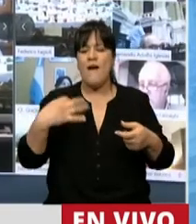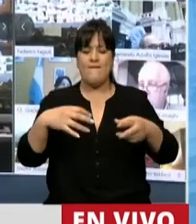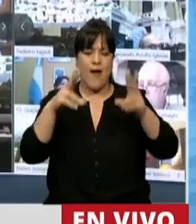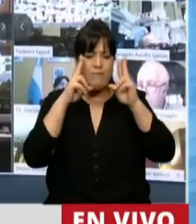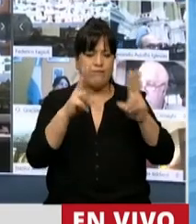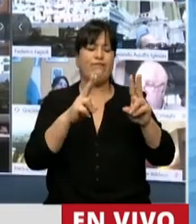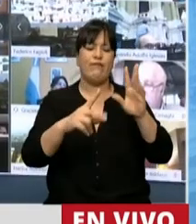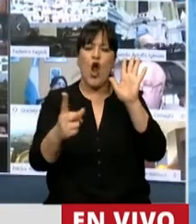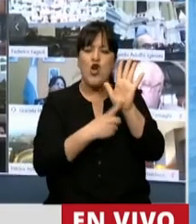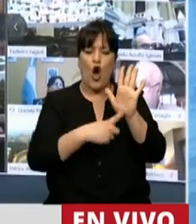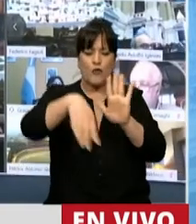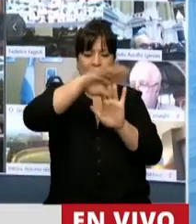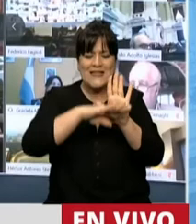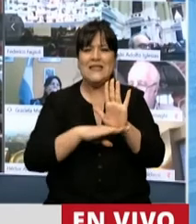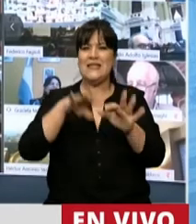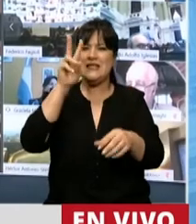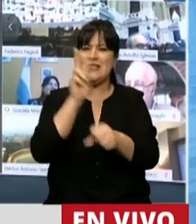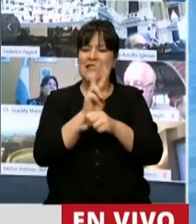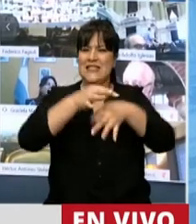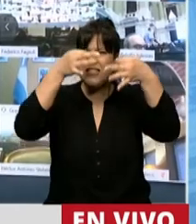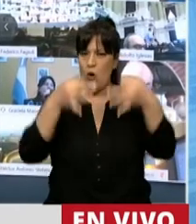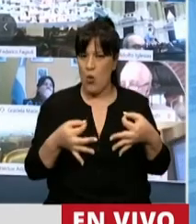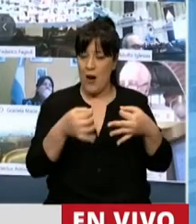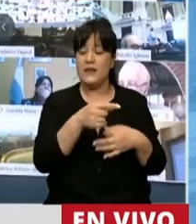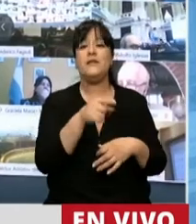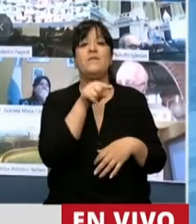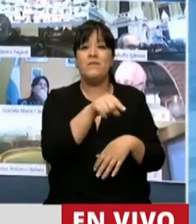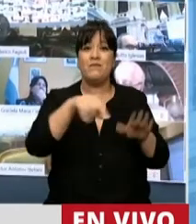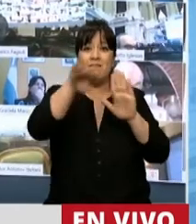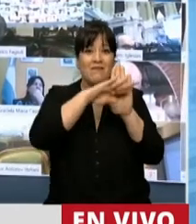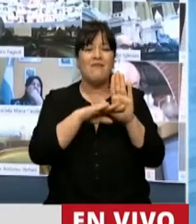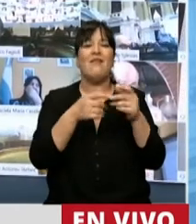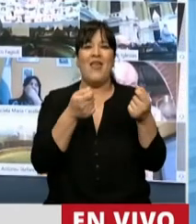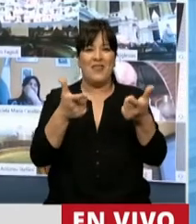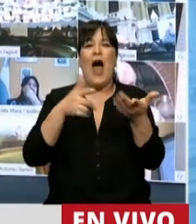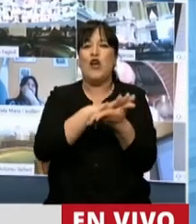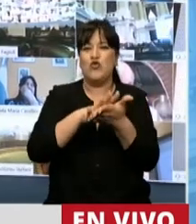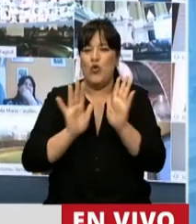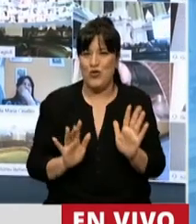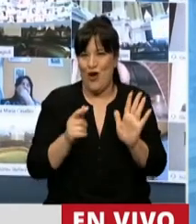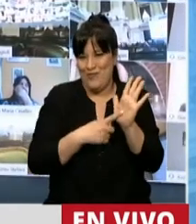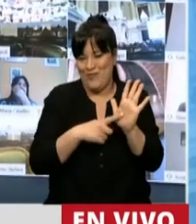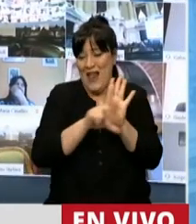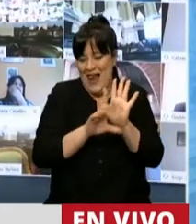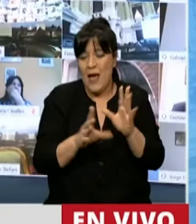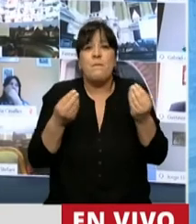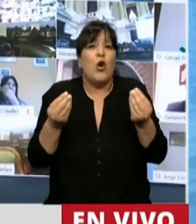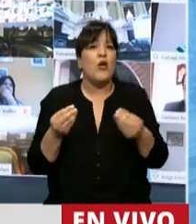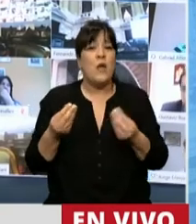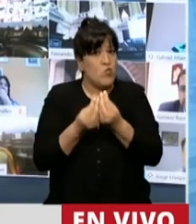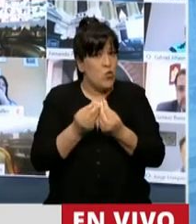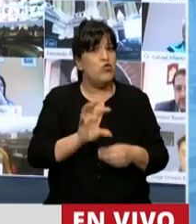claro y seguro. Estas iniciativas vienen a dar una respuesta a esto. Muchas provincias